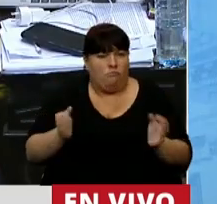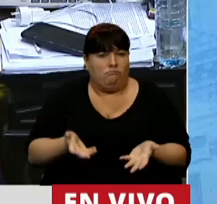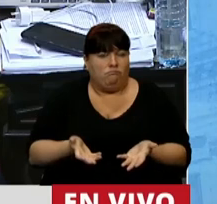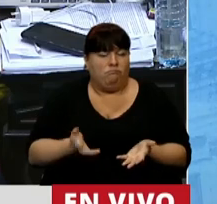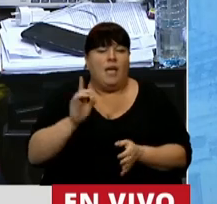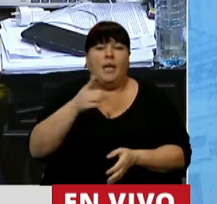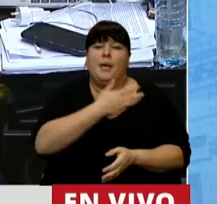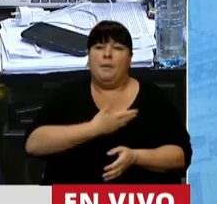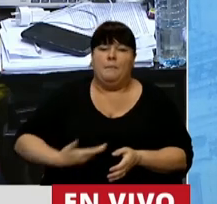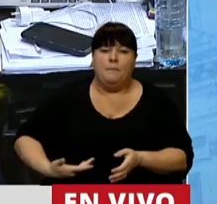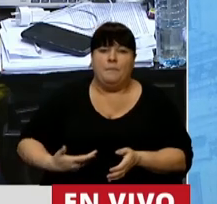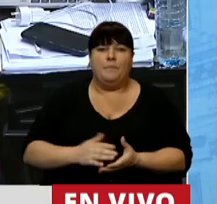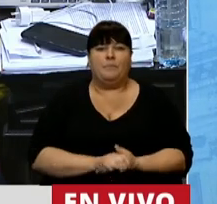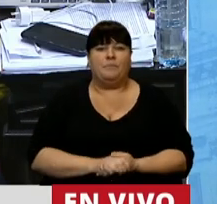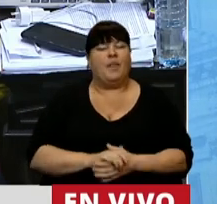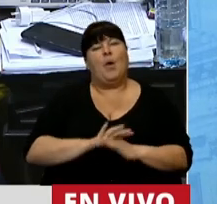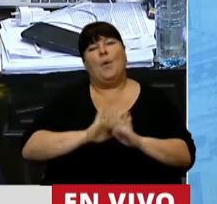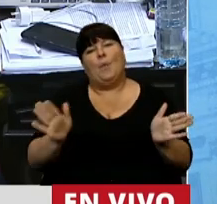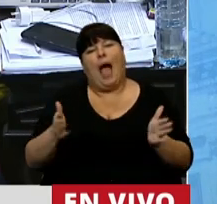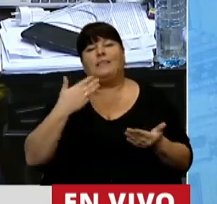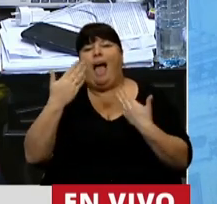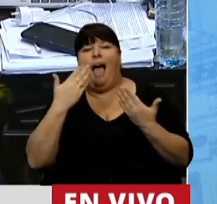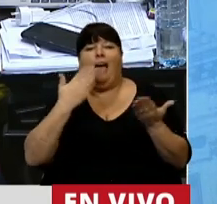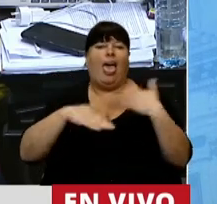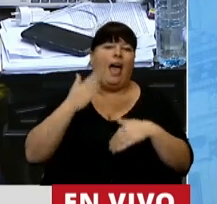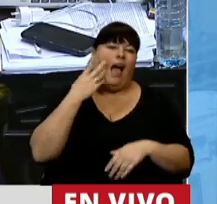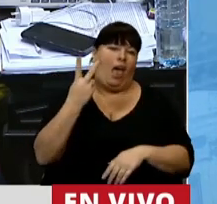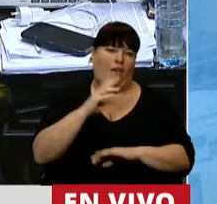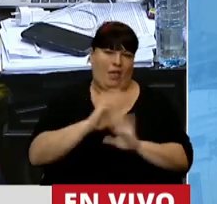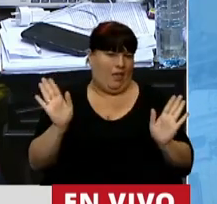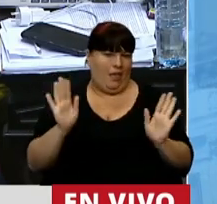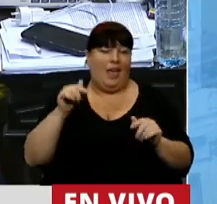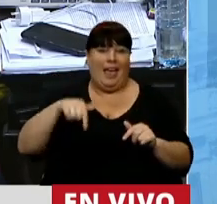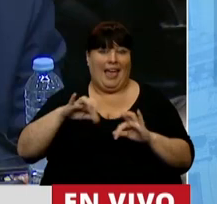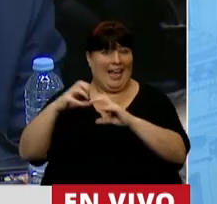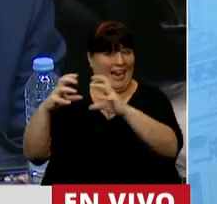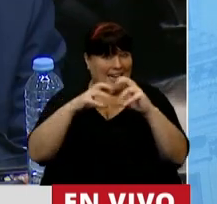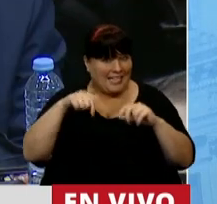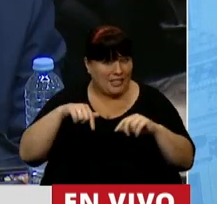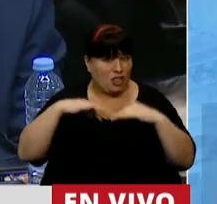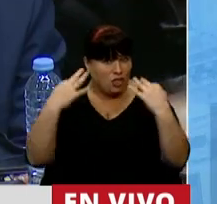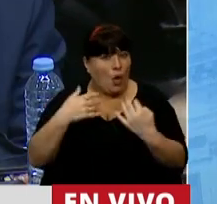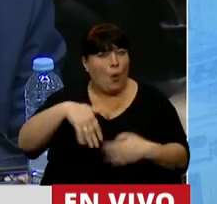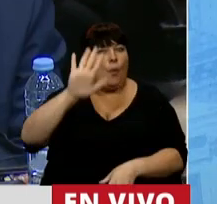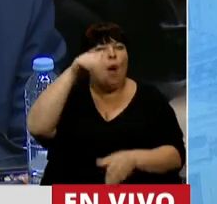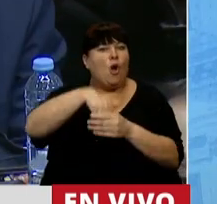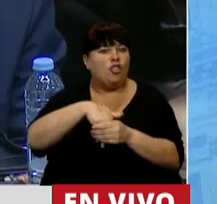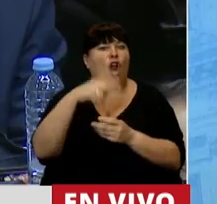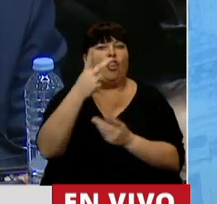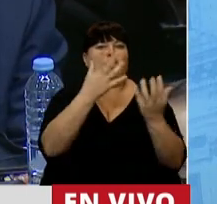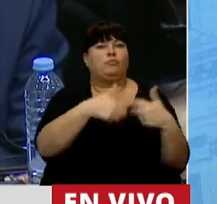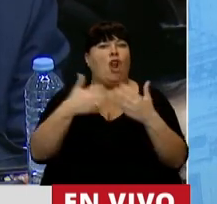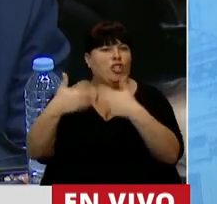Señor Presidente, basta de doble discurso. Hoy, en este recinto, vamos a votar dos